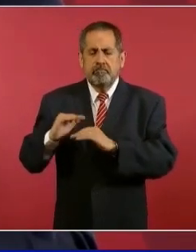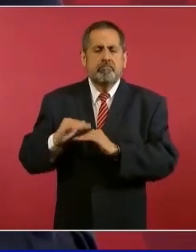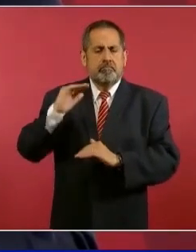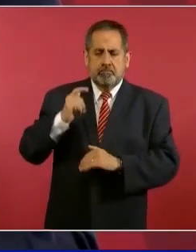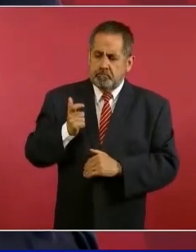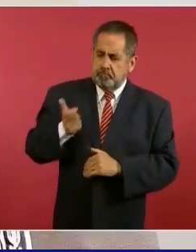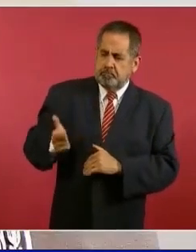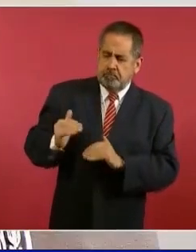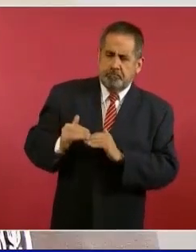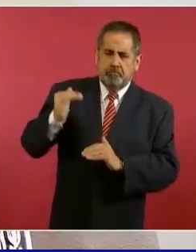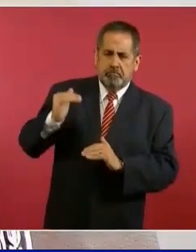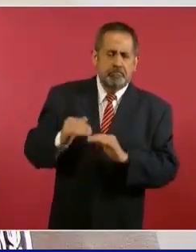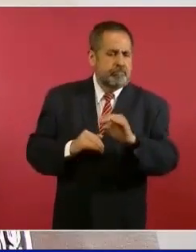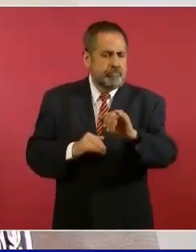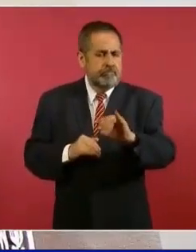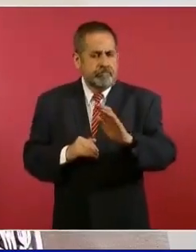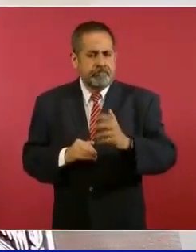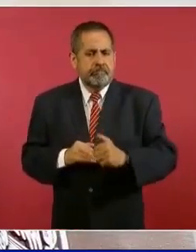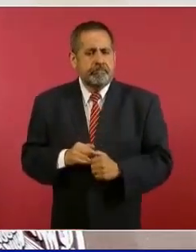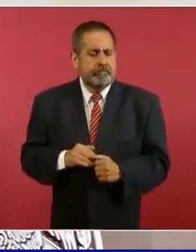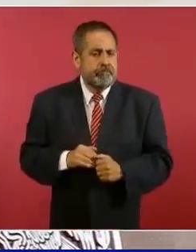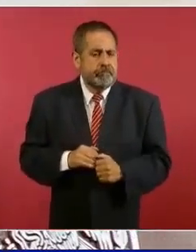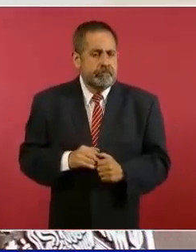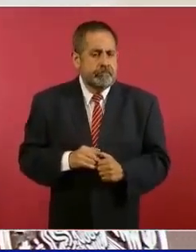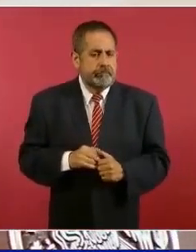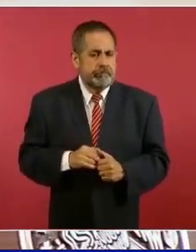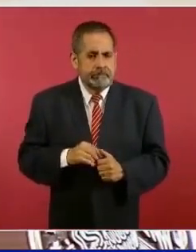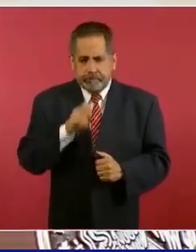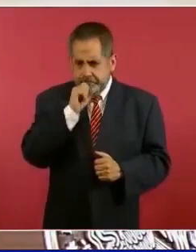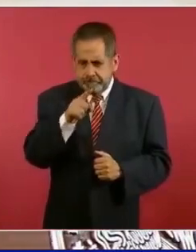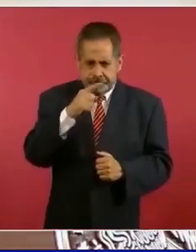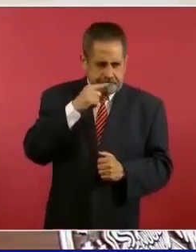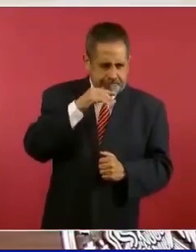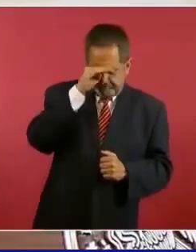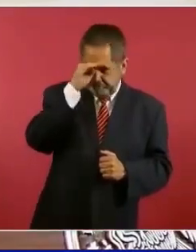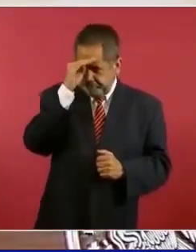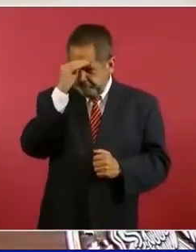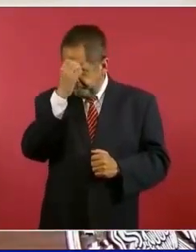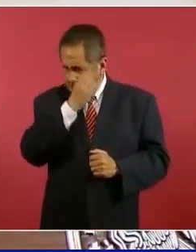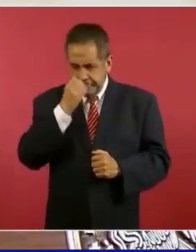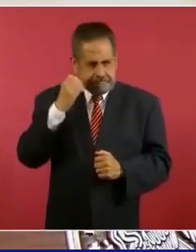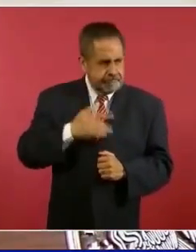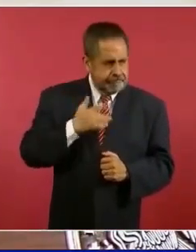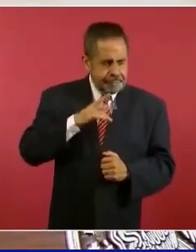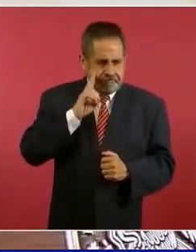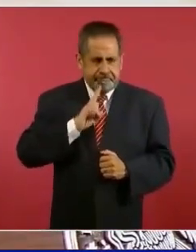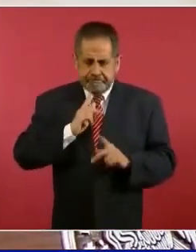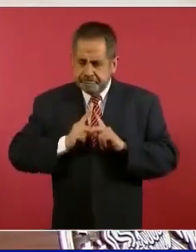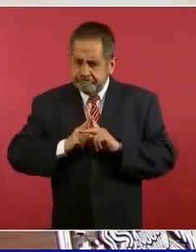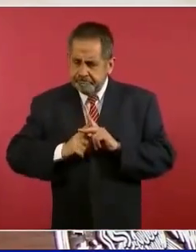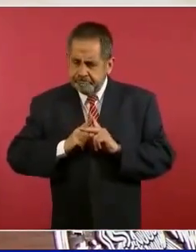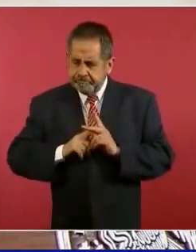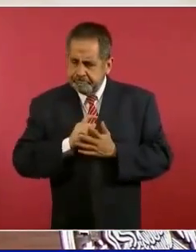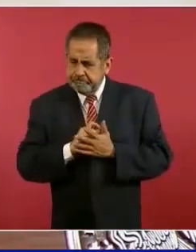También analizando lo que